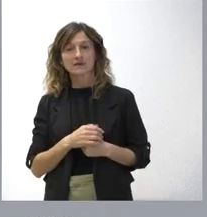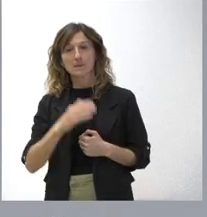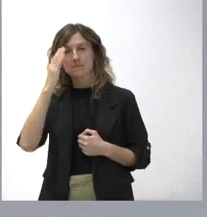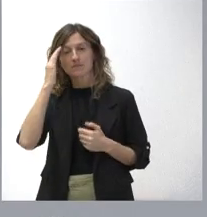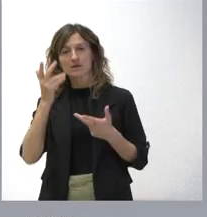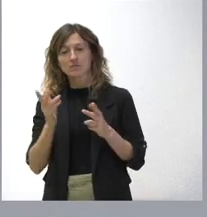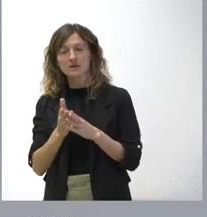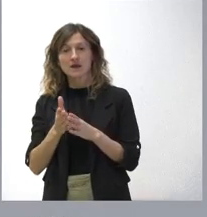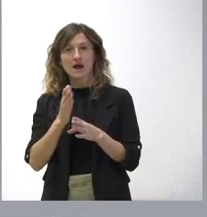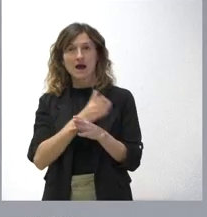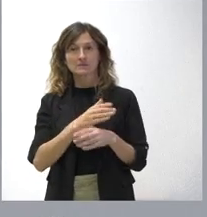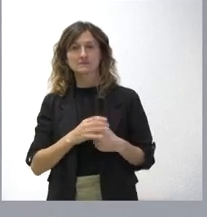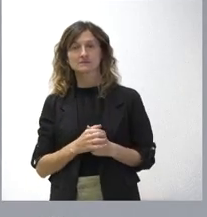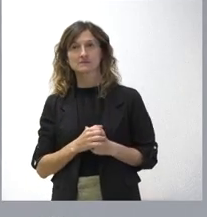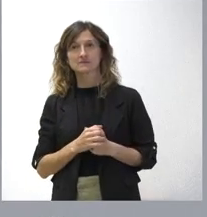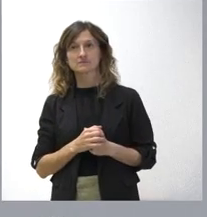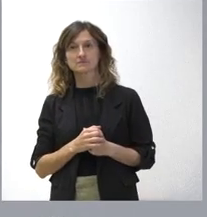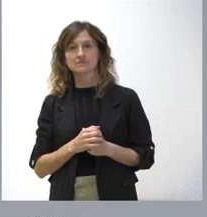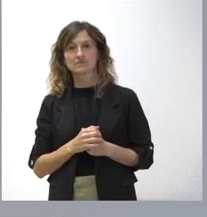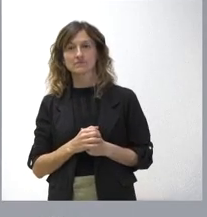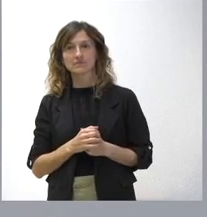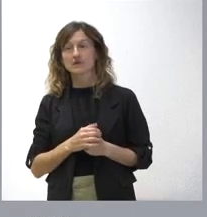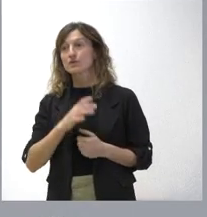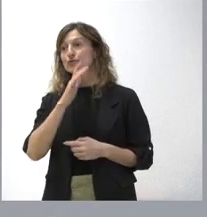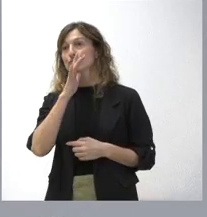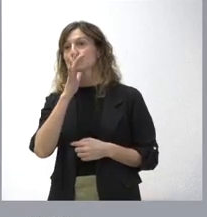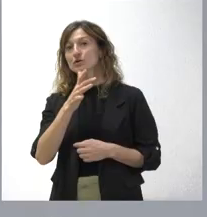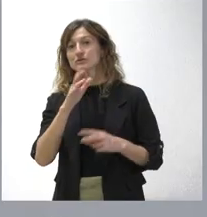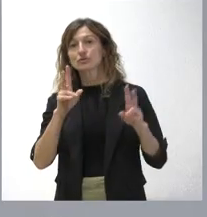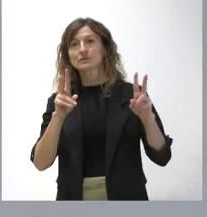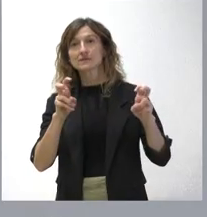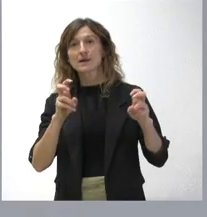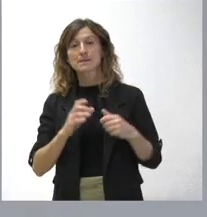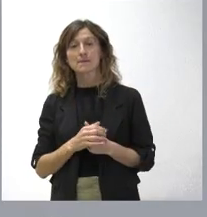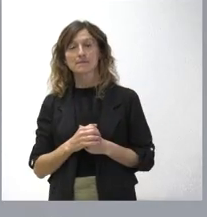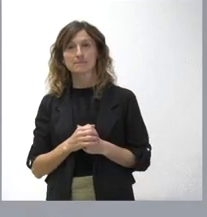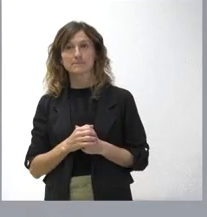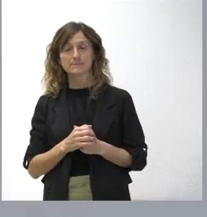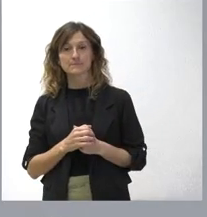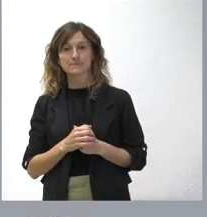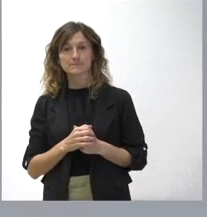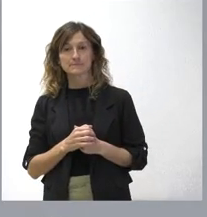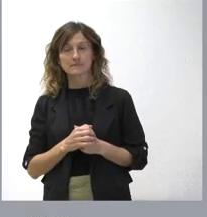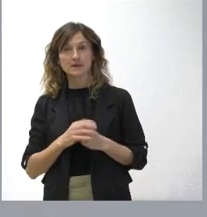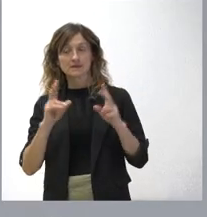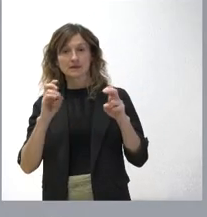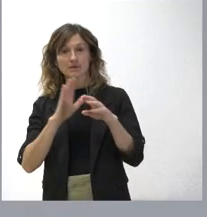democrática básica del Estado y que, por lo tanto, en determinados aspectos de cara al futuro